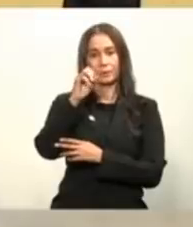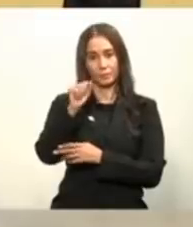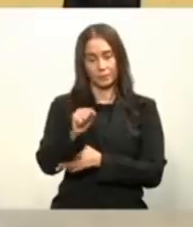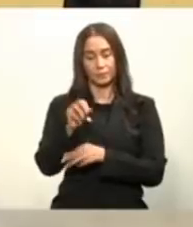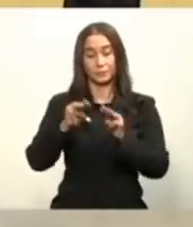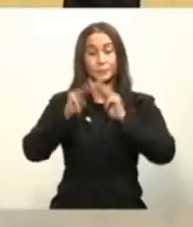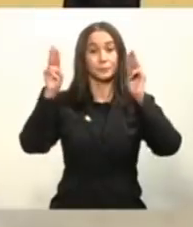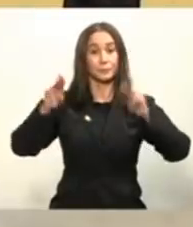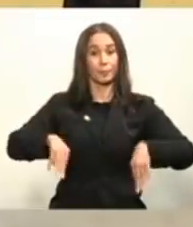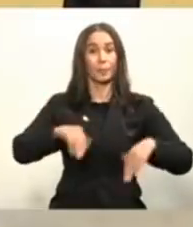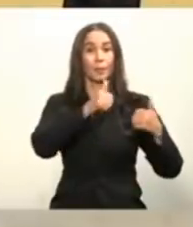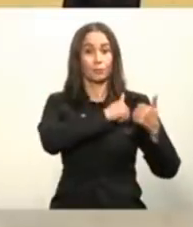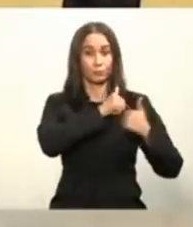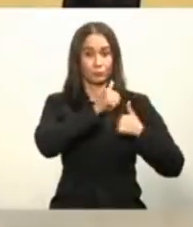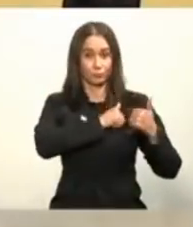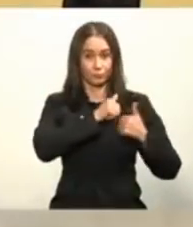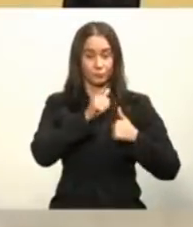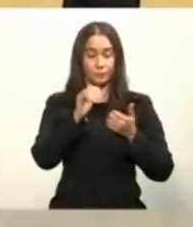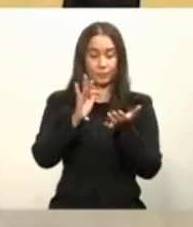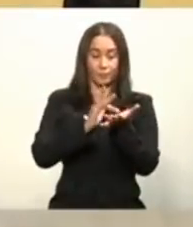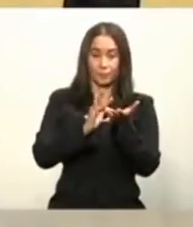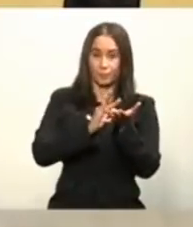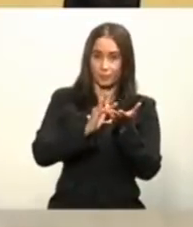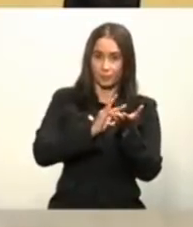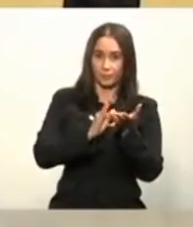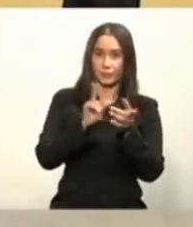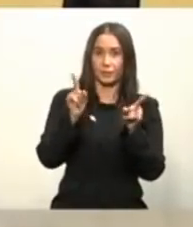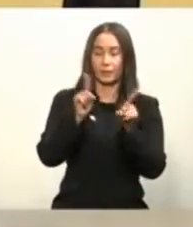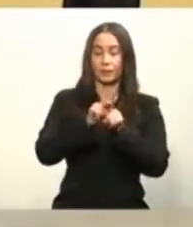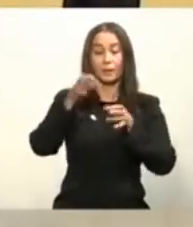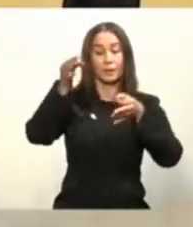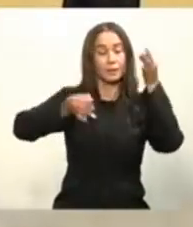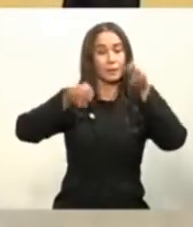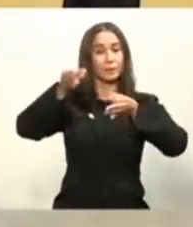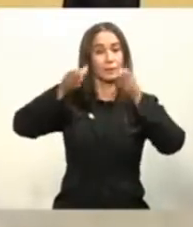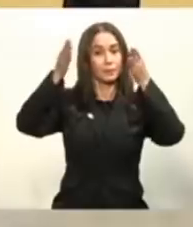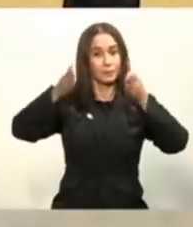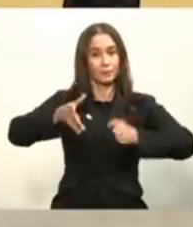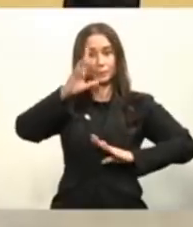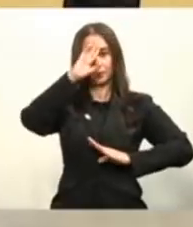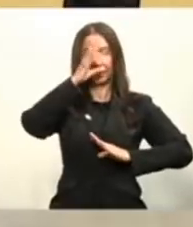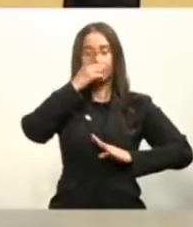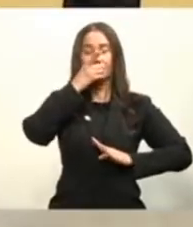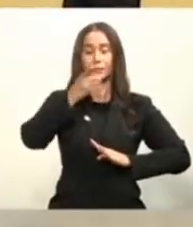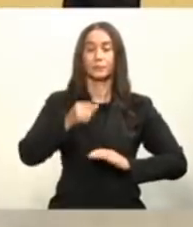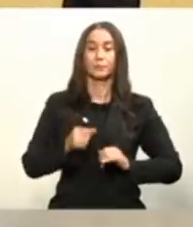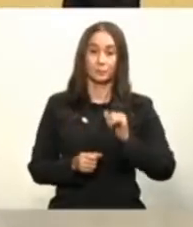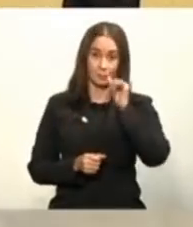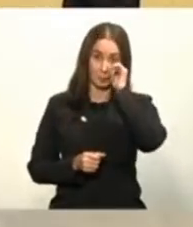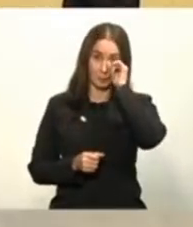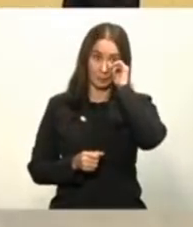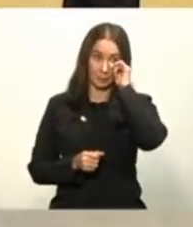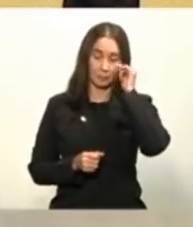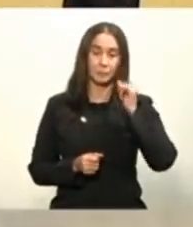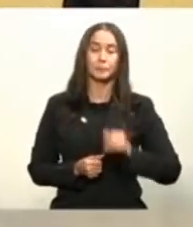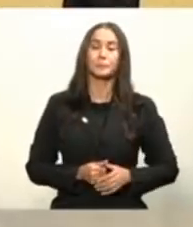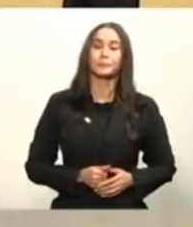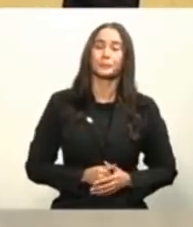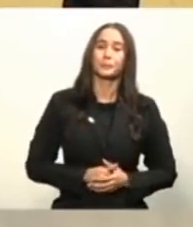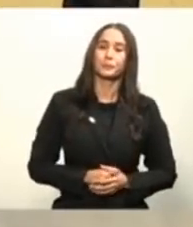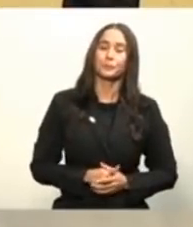Ministerio de Defensa, PROMESE-CAL y la Procuraduría General de la República, entre otros.